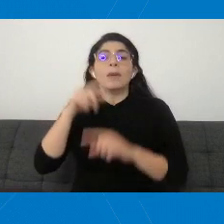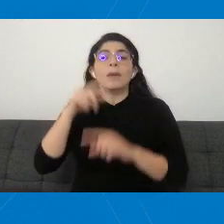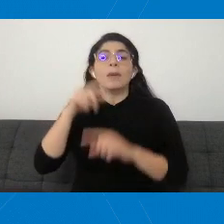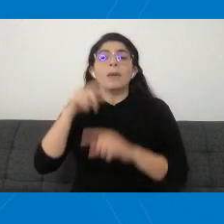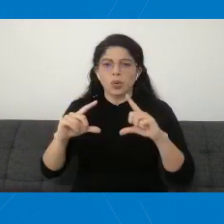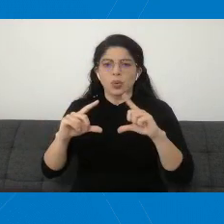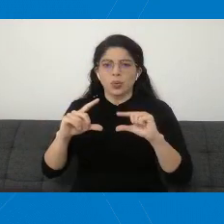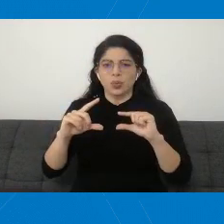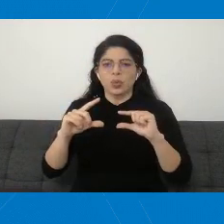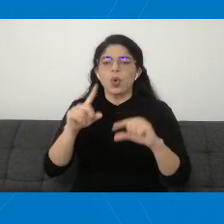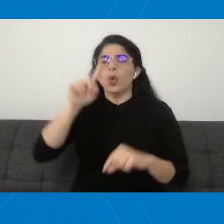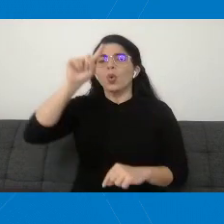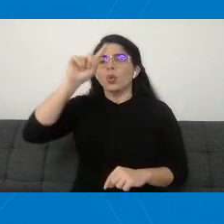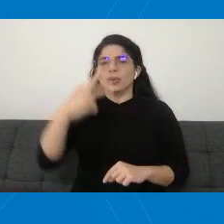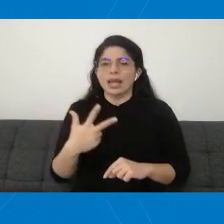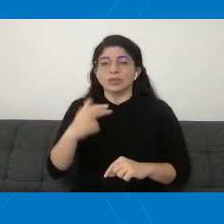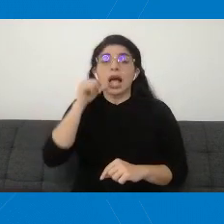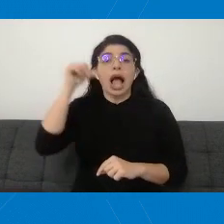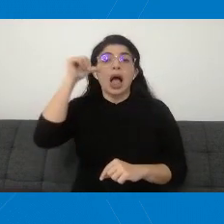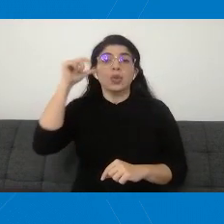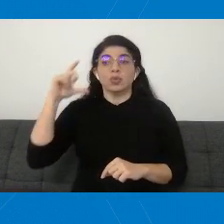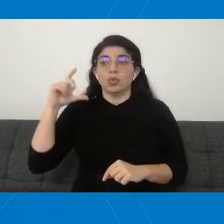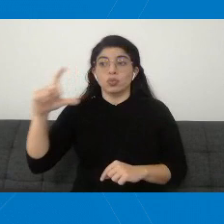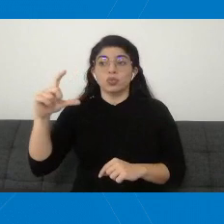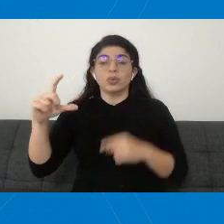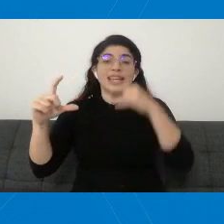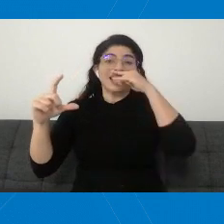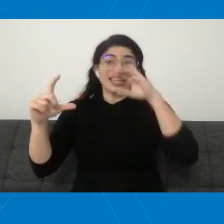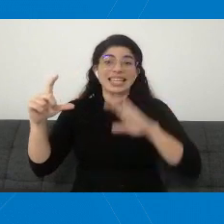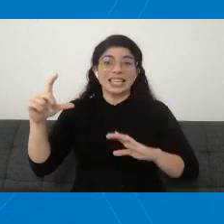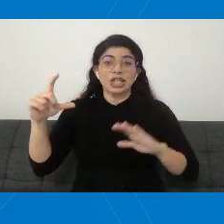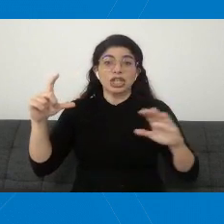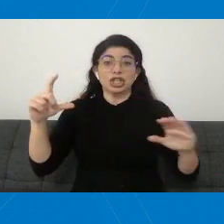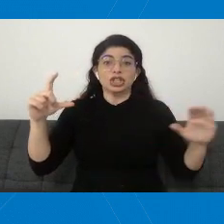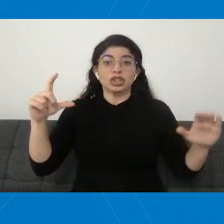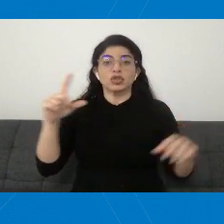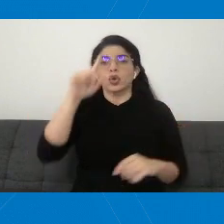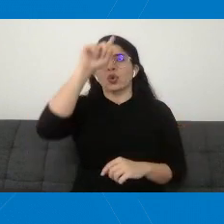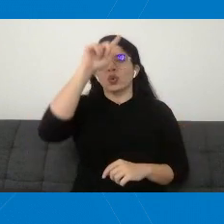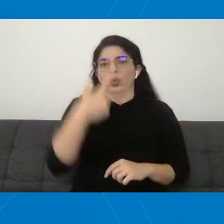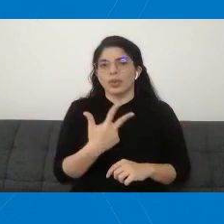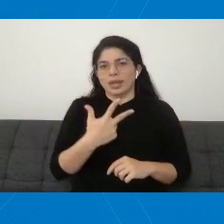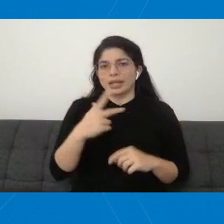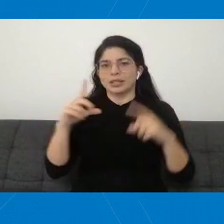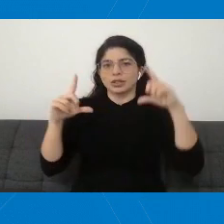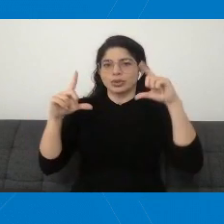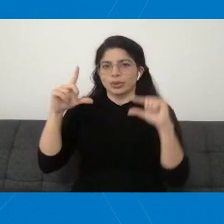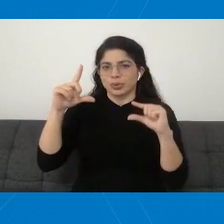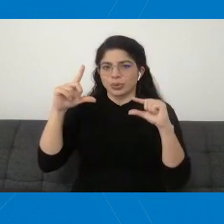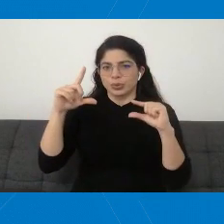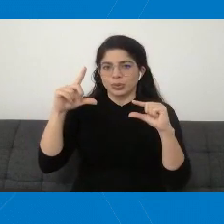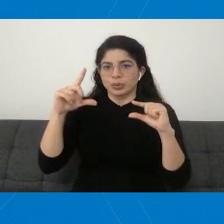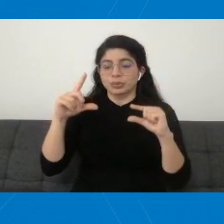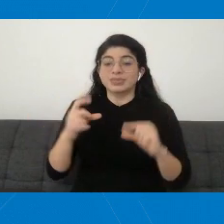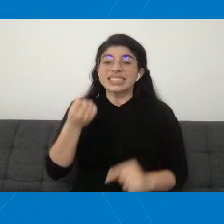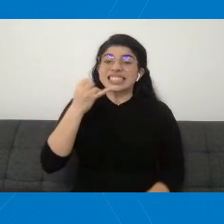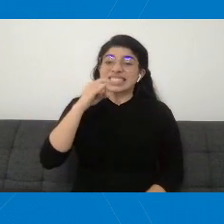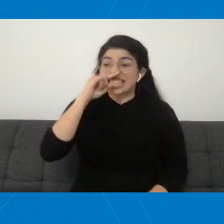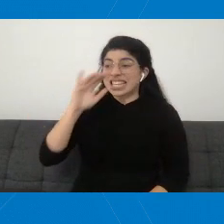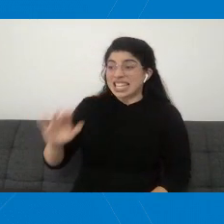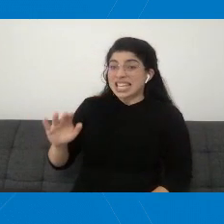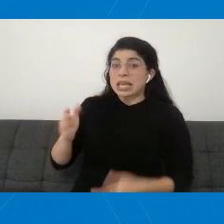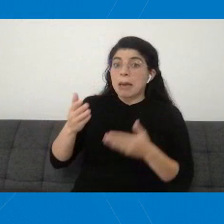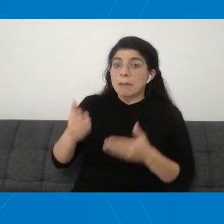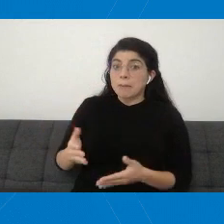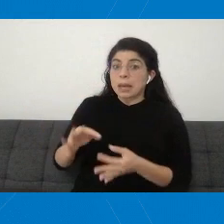de la vacuna de adultos. Yo pensaría que si es una niña, digamos, de peso y talla normal, ¿verdad?, un